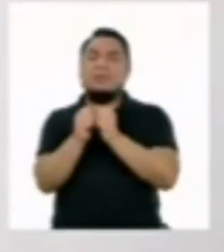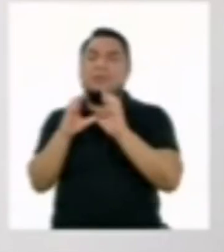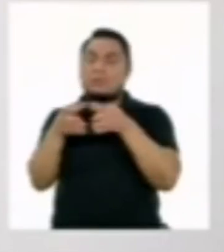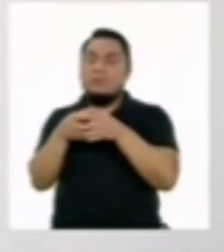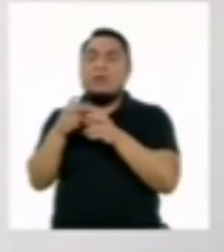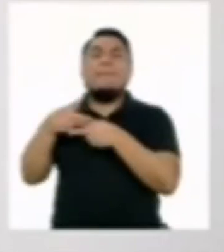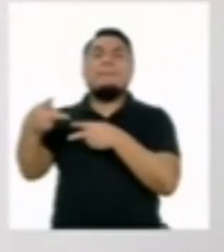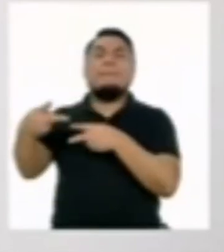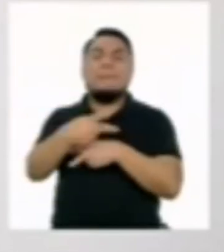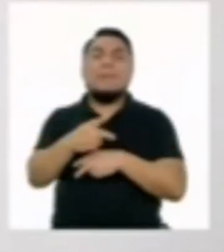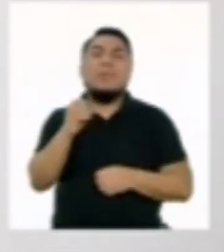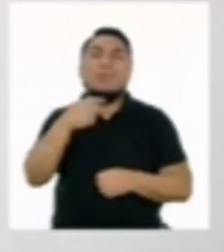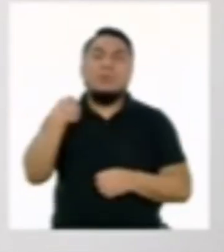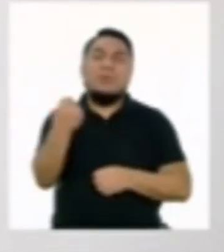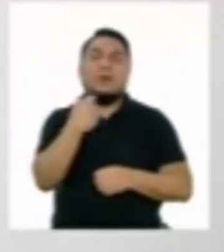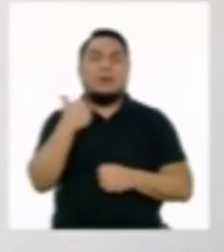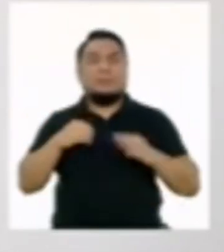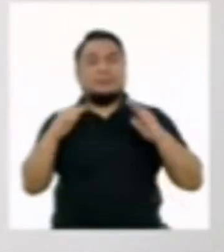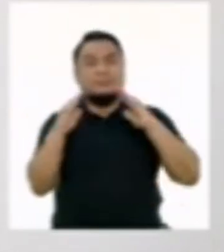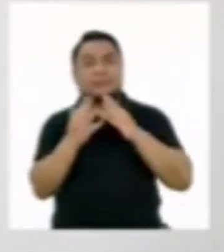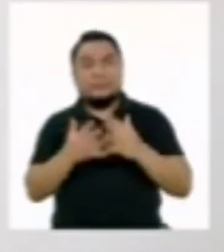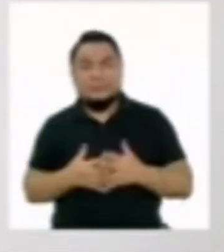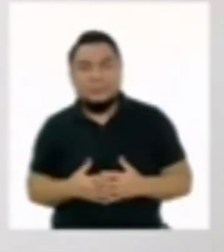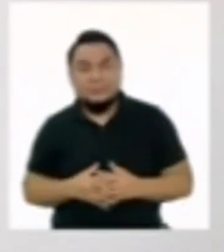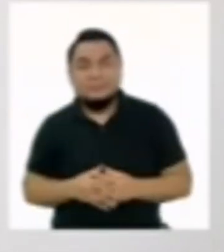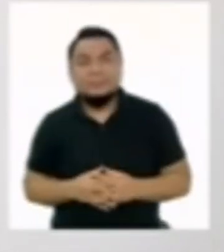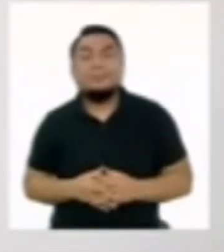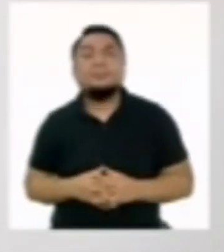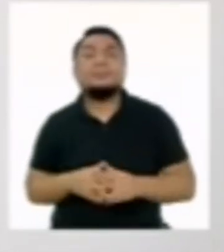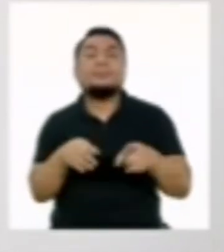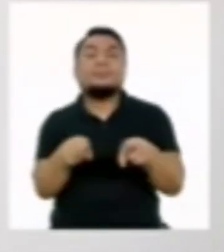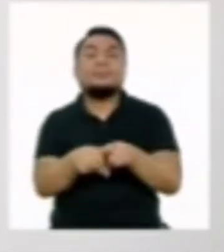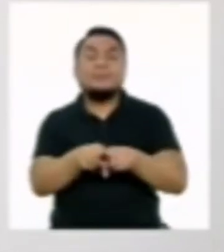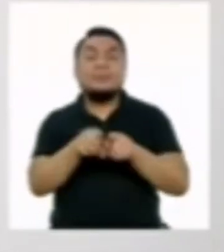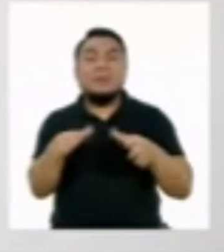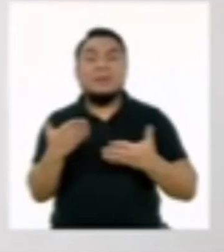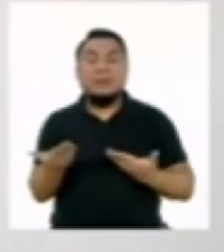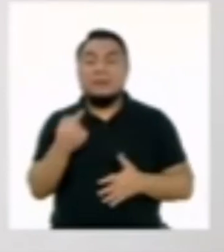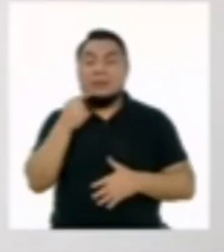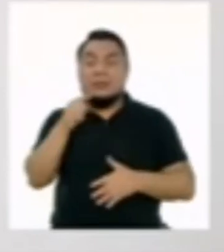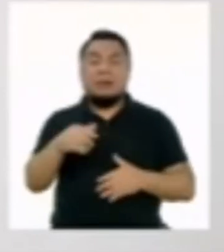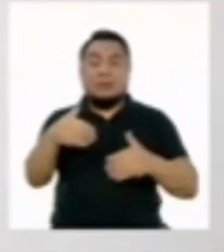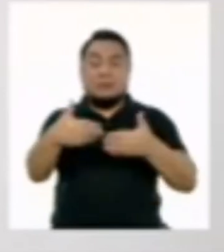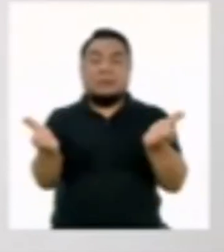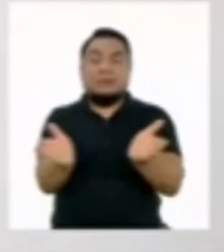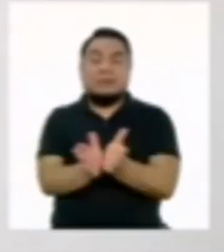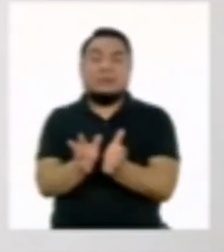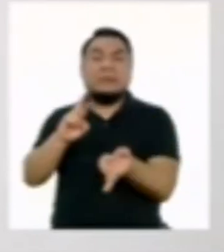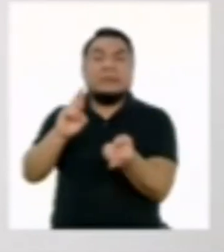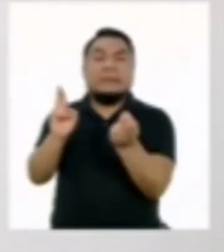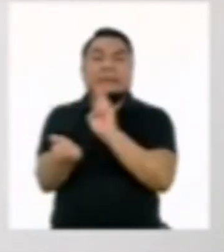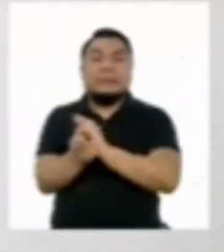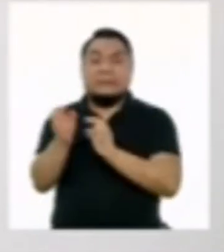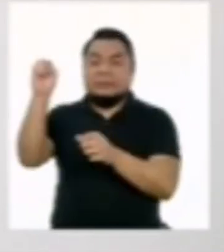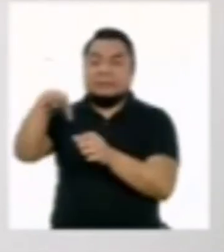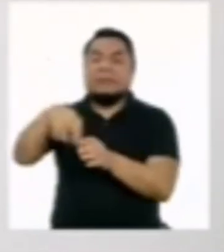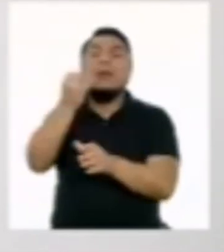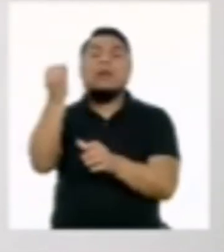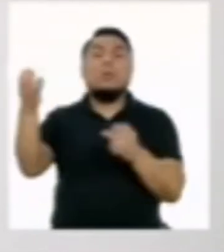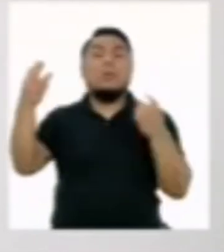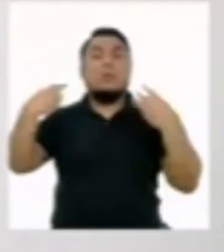junta vecinal o nuestra municipalidad. También hay tachos de reciclaje en algunos